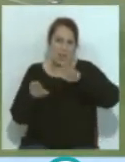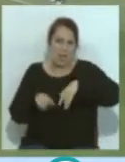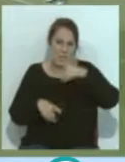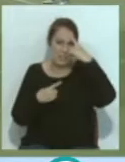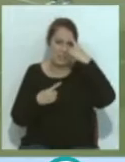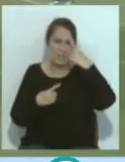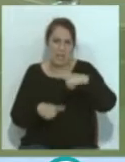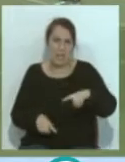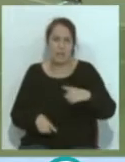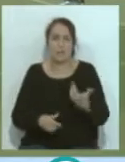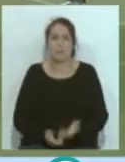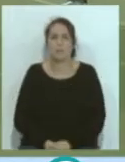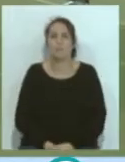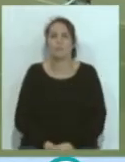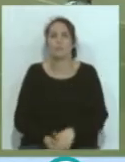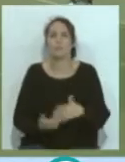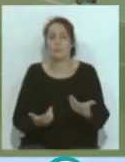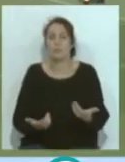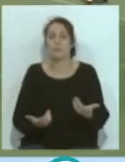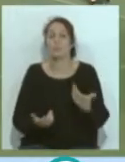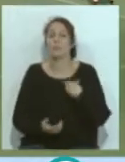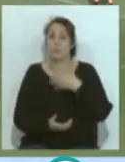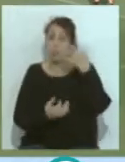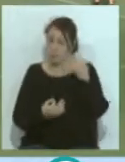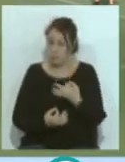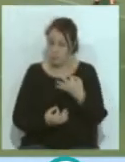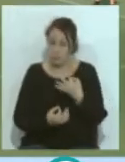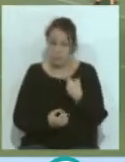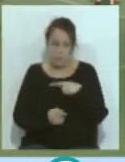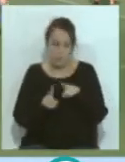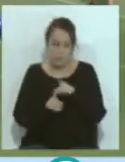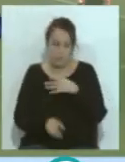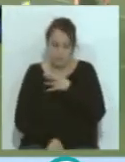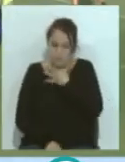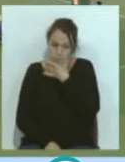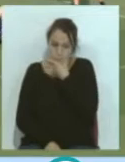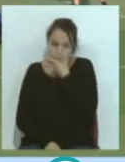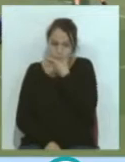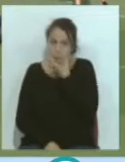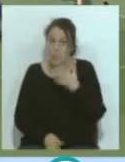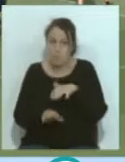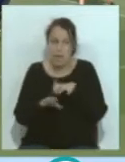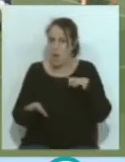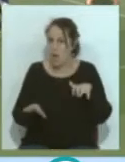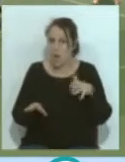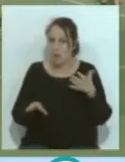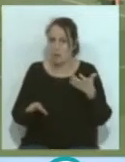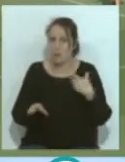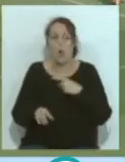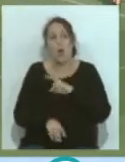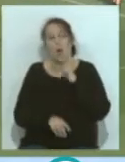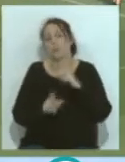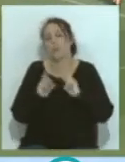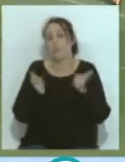del Valencia Club de Fútbol, que seguramente estarán abochornados, la mayoría de ellos, hay otro